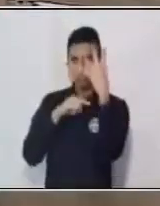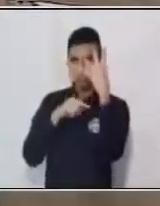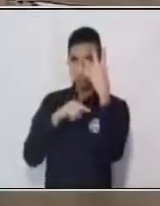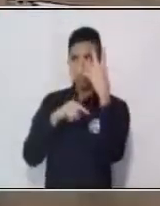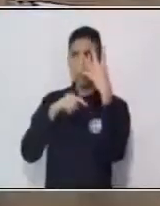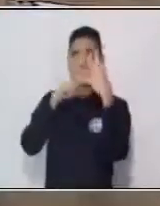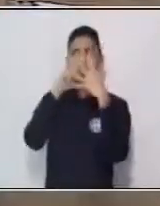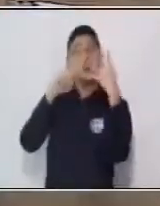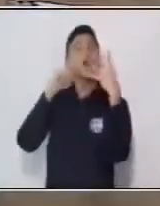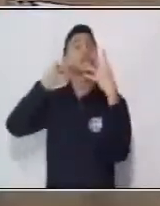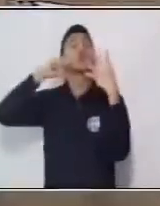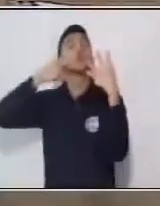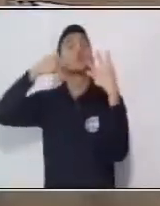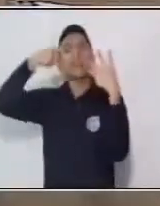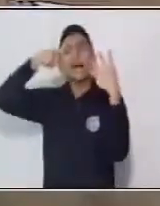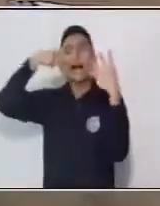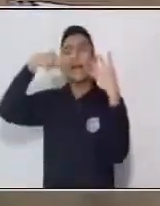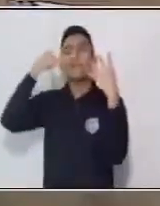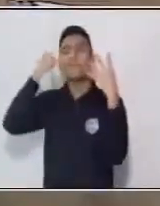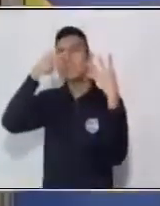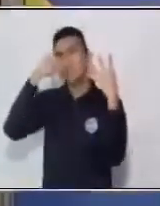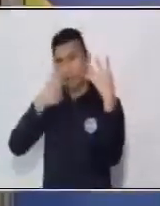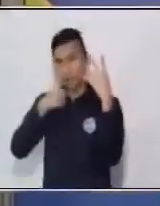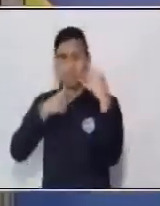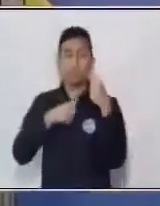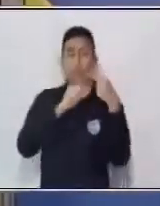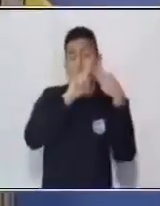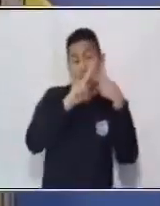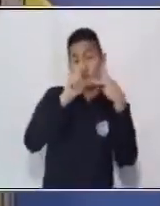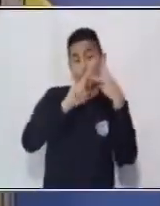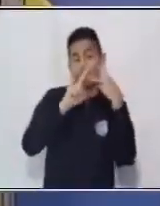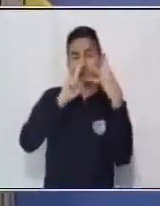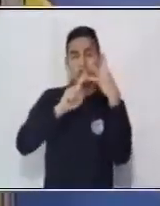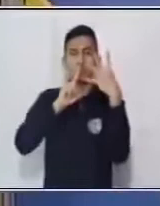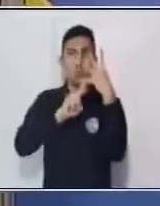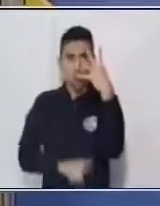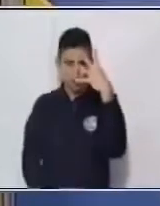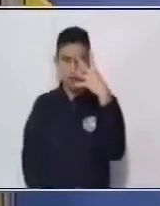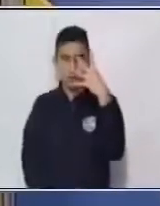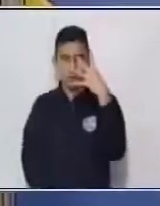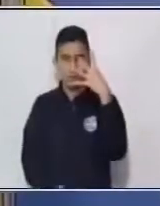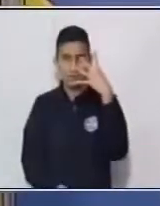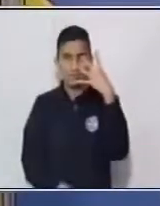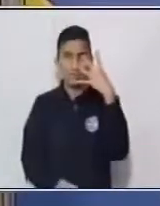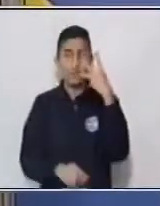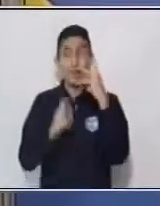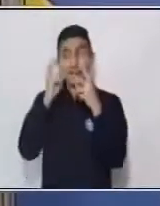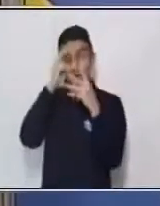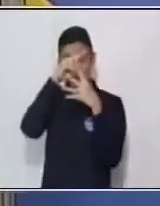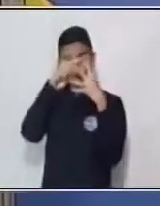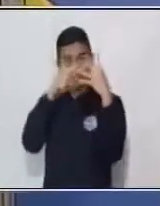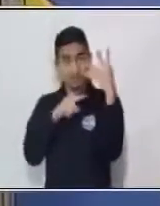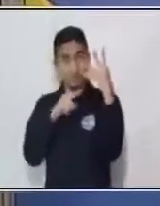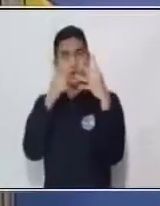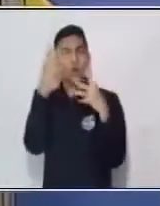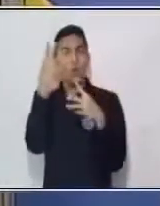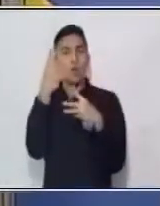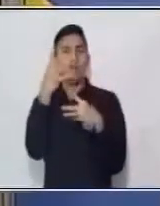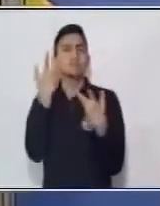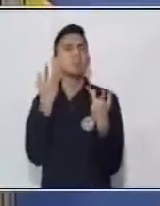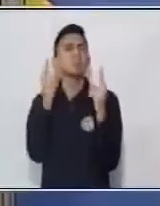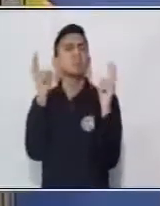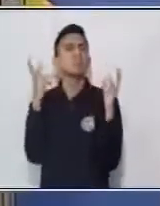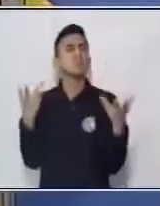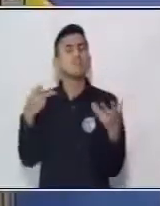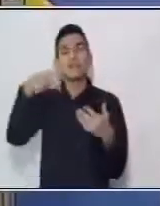Estos son los cuatro dulces de Anita y uno, dos, tres y cuatro. Esos son los cuatro dulces